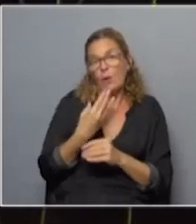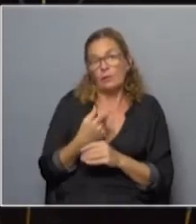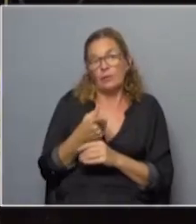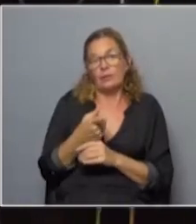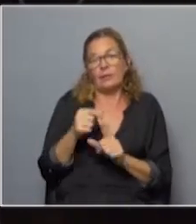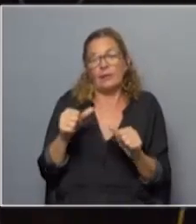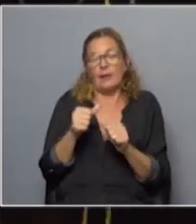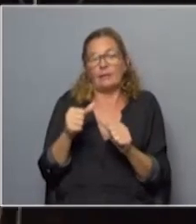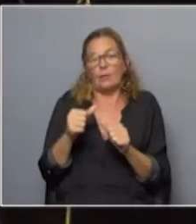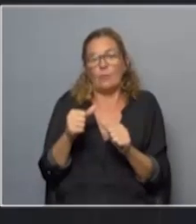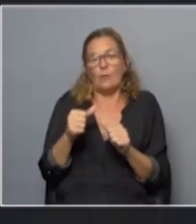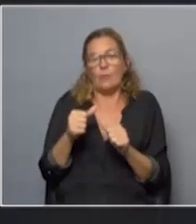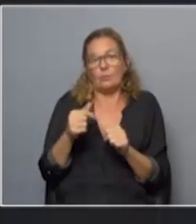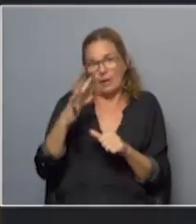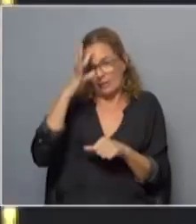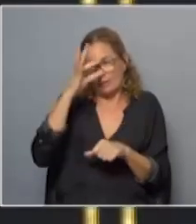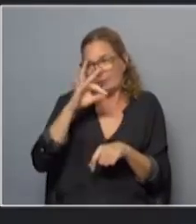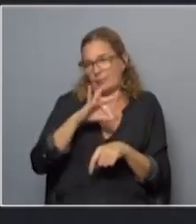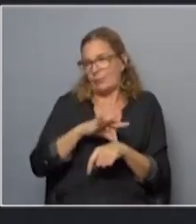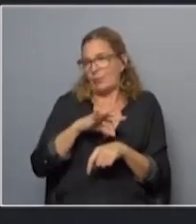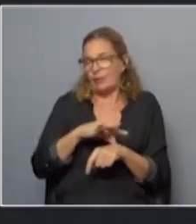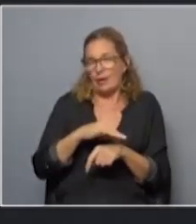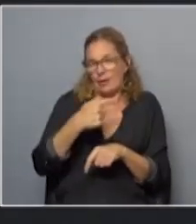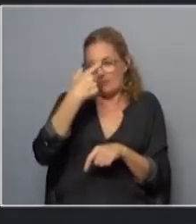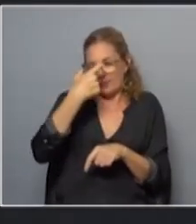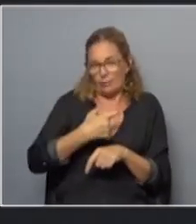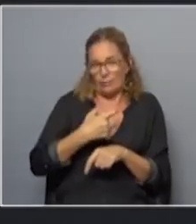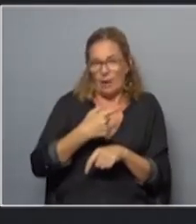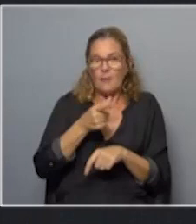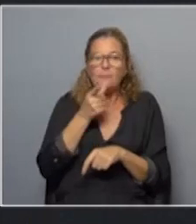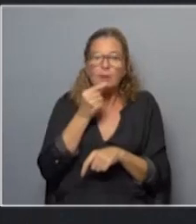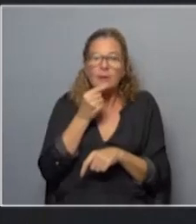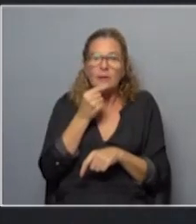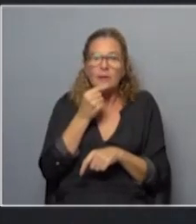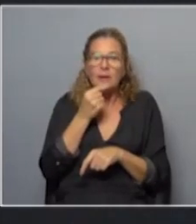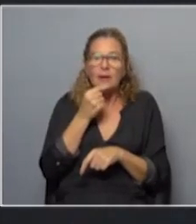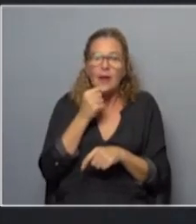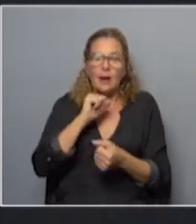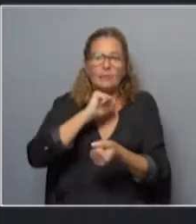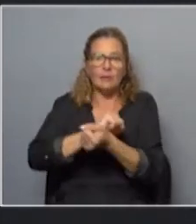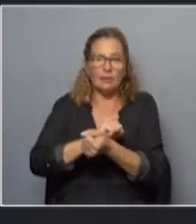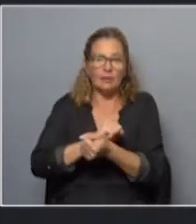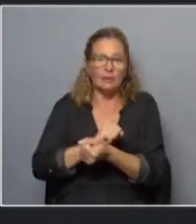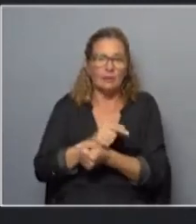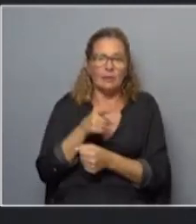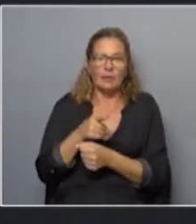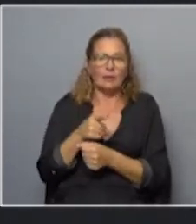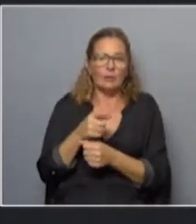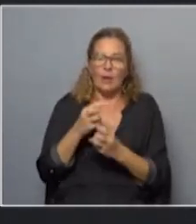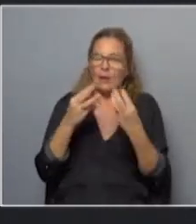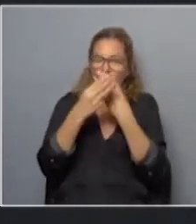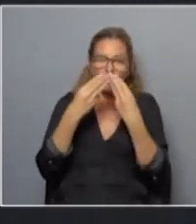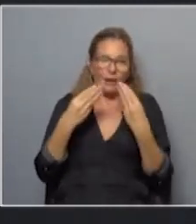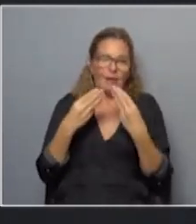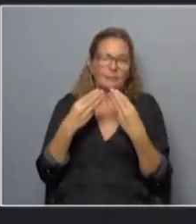produce una coacción psicológica del funcionario policial al detenido eso es en general es